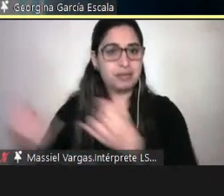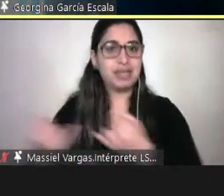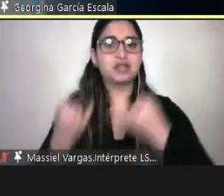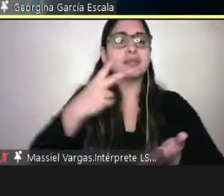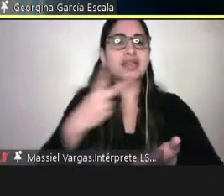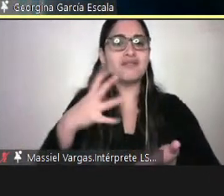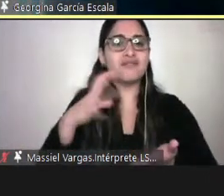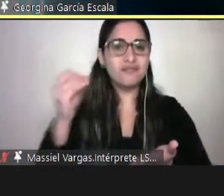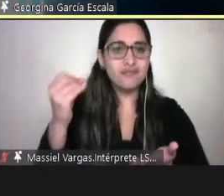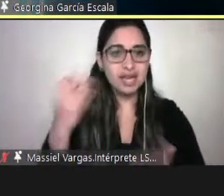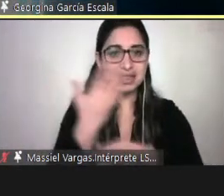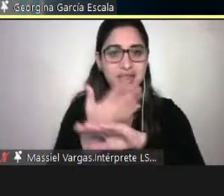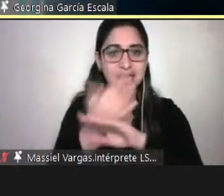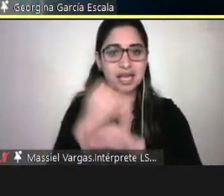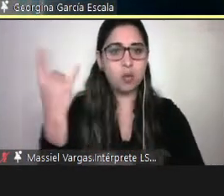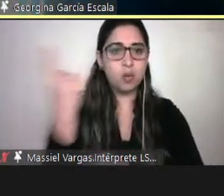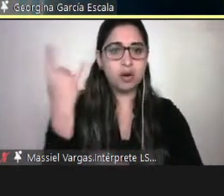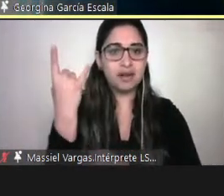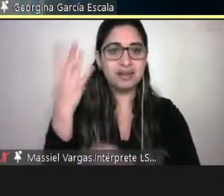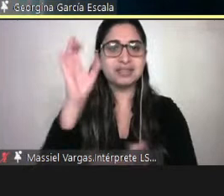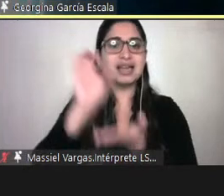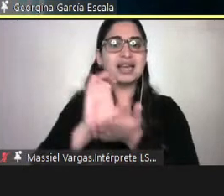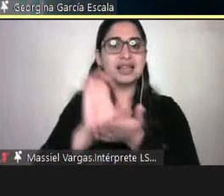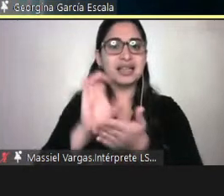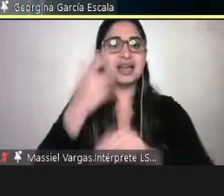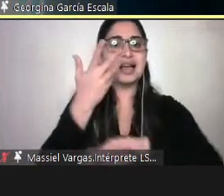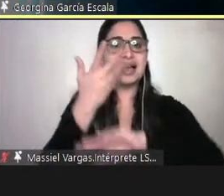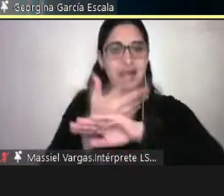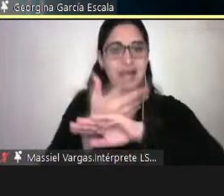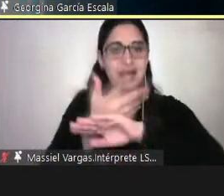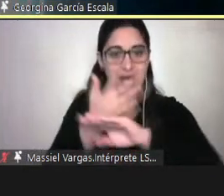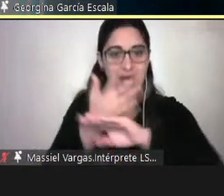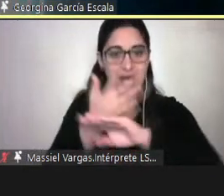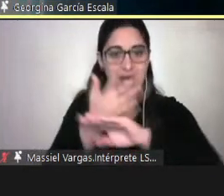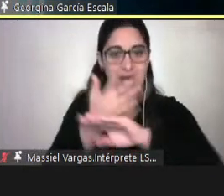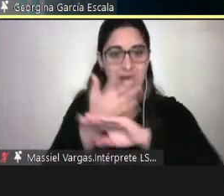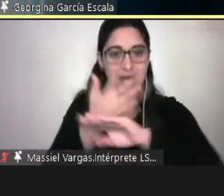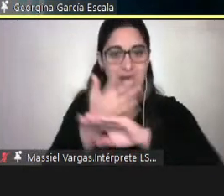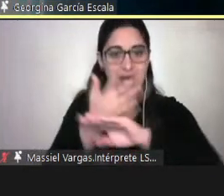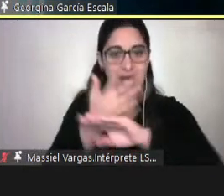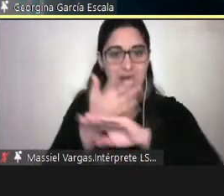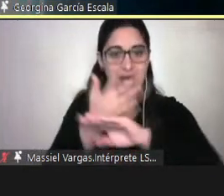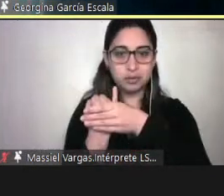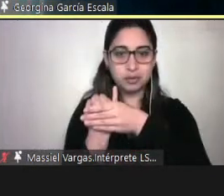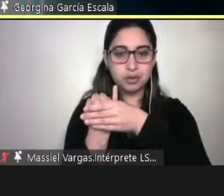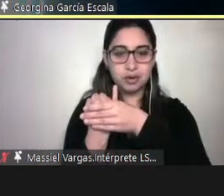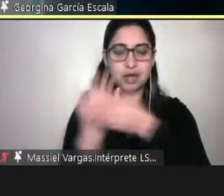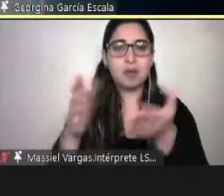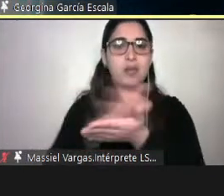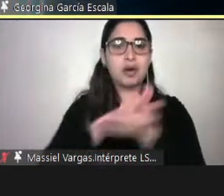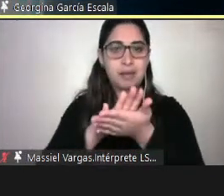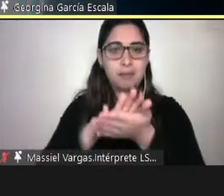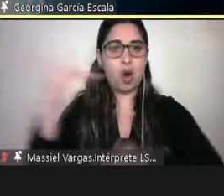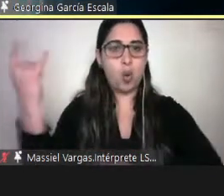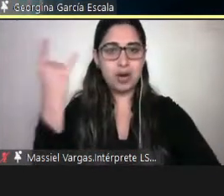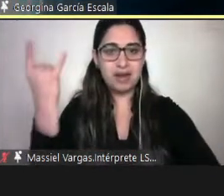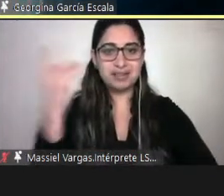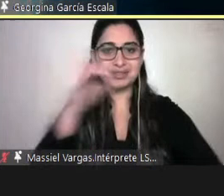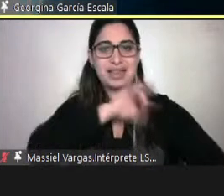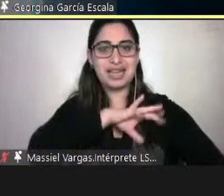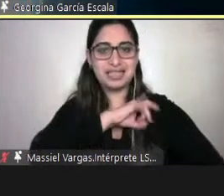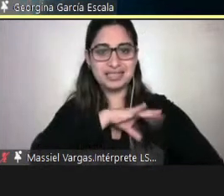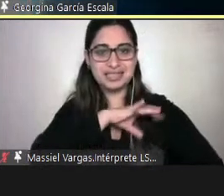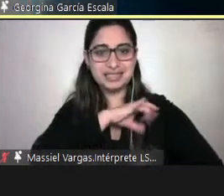observamos que algunas universidades estatales disponen de políticas de inclusión, como la Universidad de Chile, la